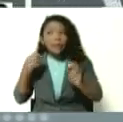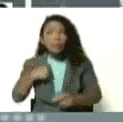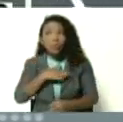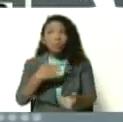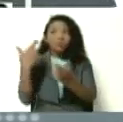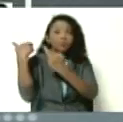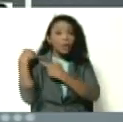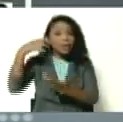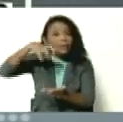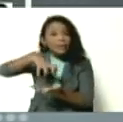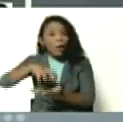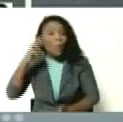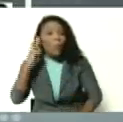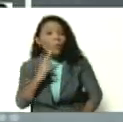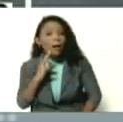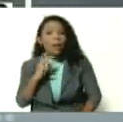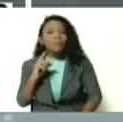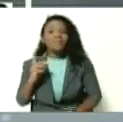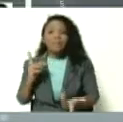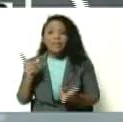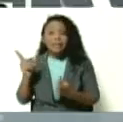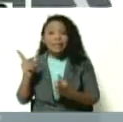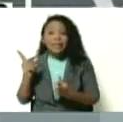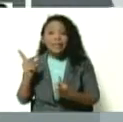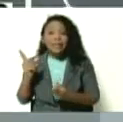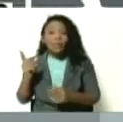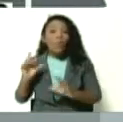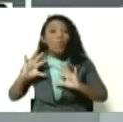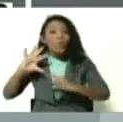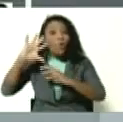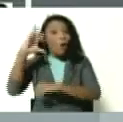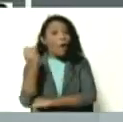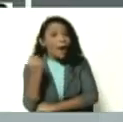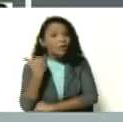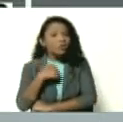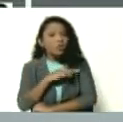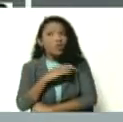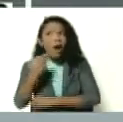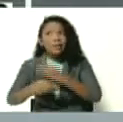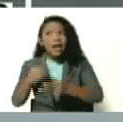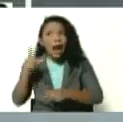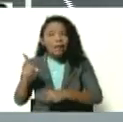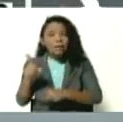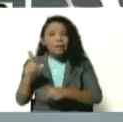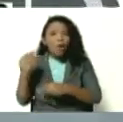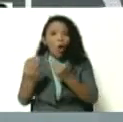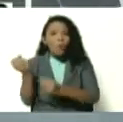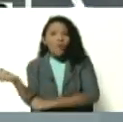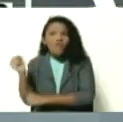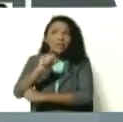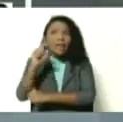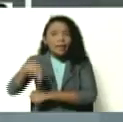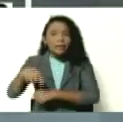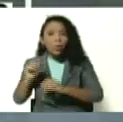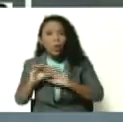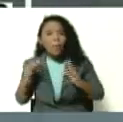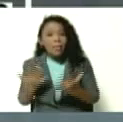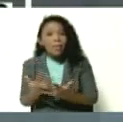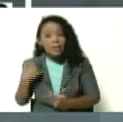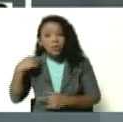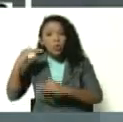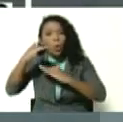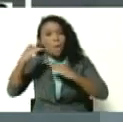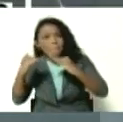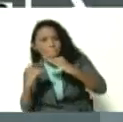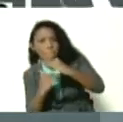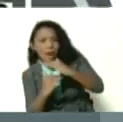el Estado de Bolívar, hemos logrado la contención de esta pandemia. El Estado de Bolívar, la Dios gracias, se ha mantenido con bajos niveles de contagios, y